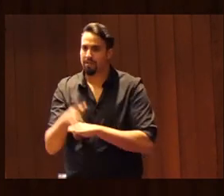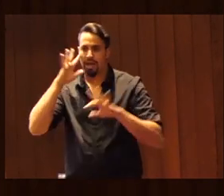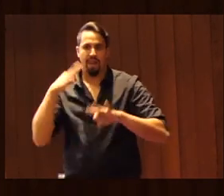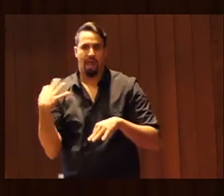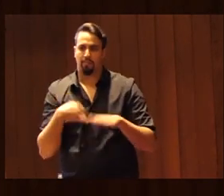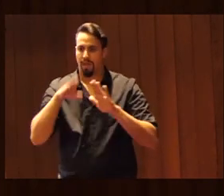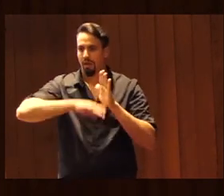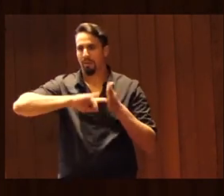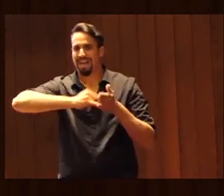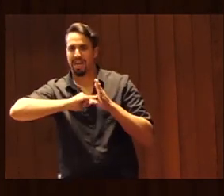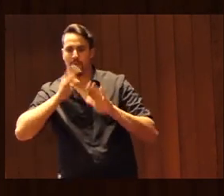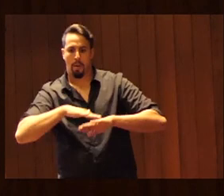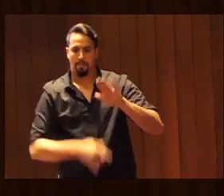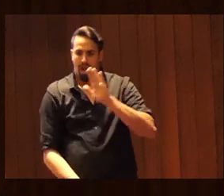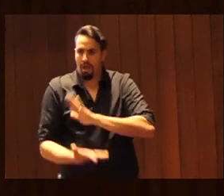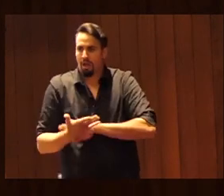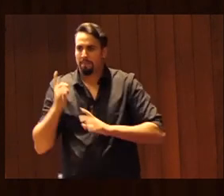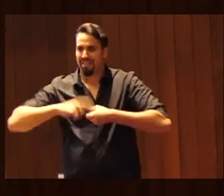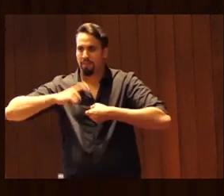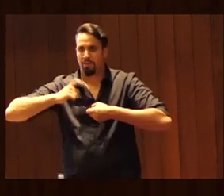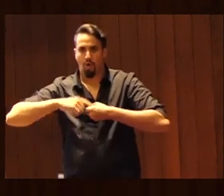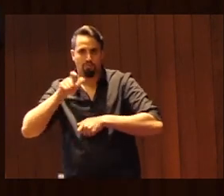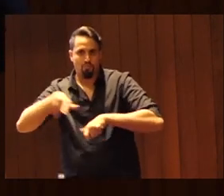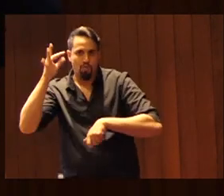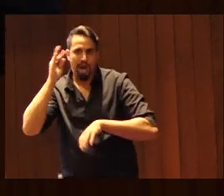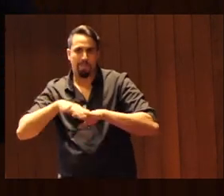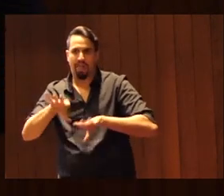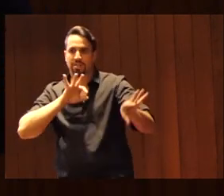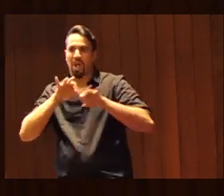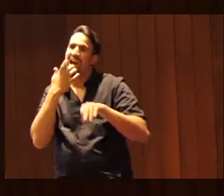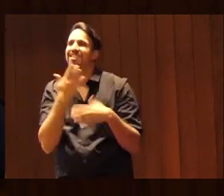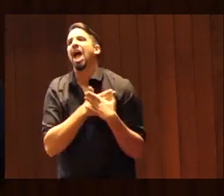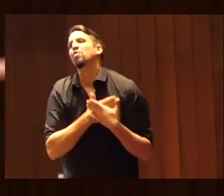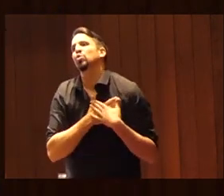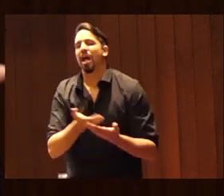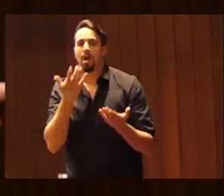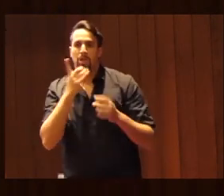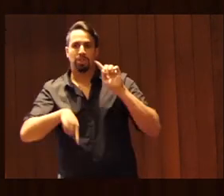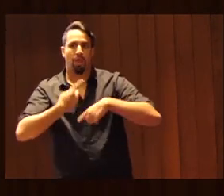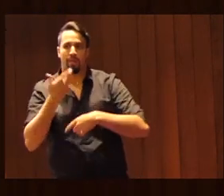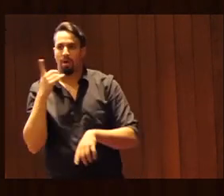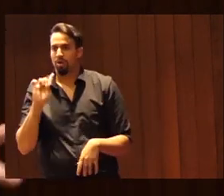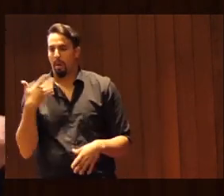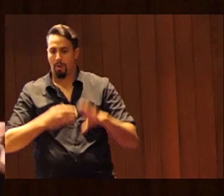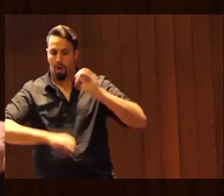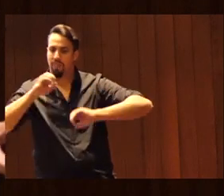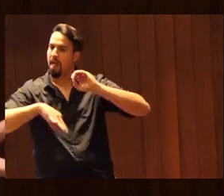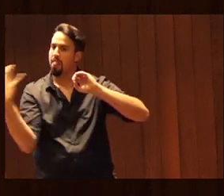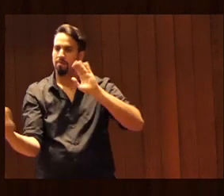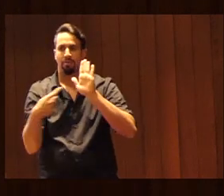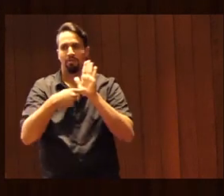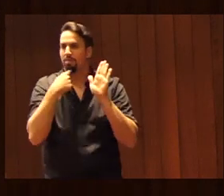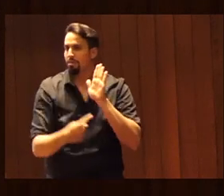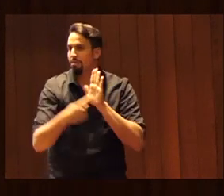participación de las mujeres en la toma de decisiones pero desde luego si pones eso bueno voluntario pero si no el porcentaje y hay